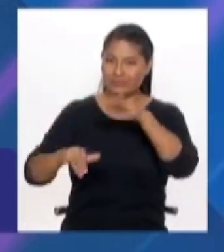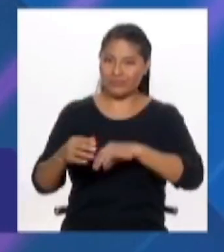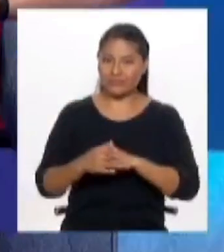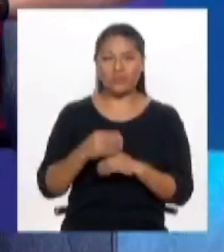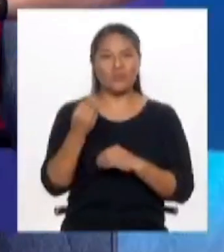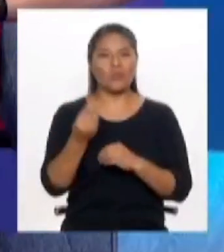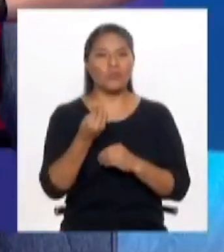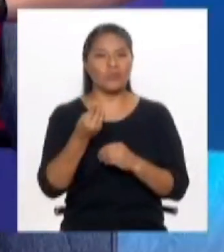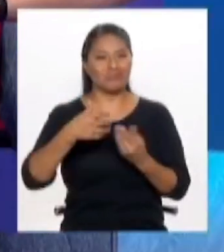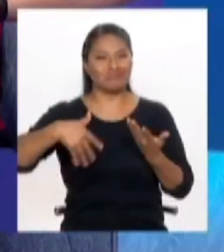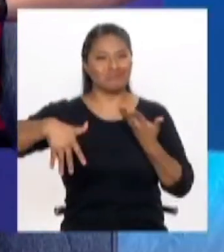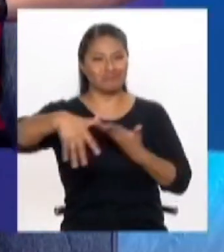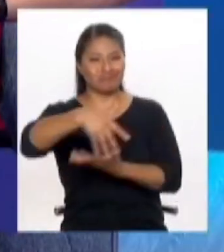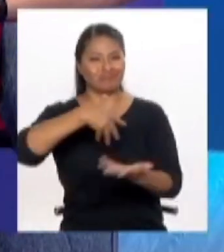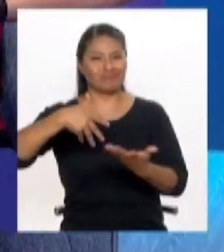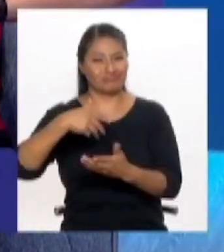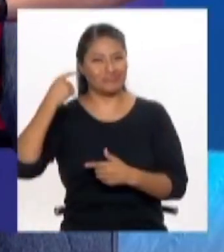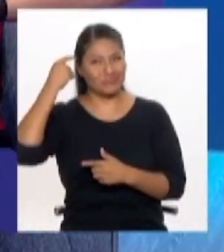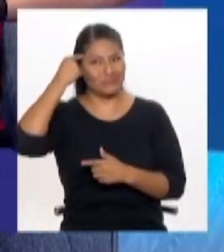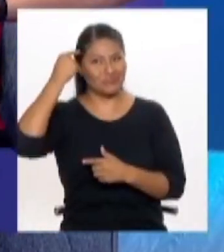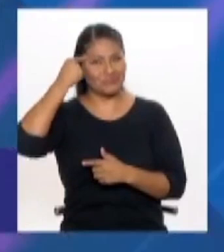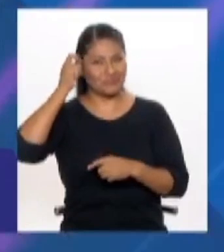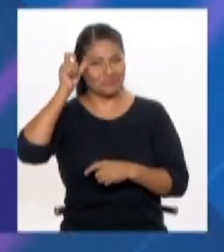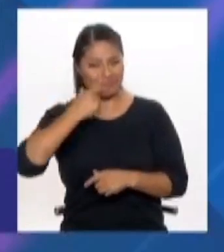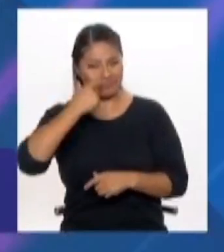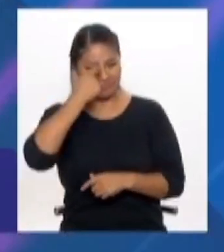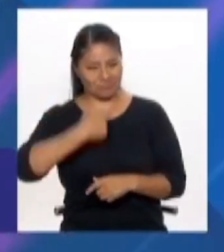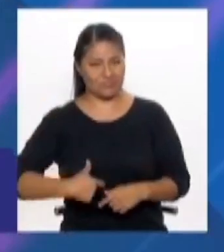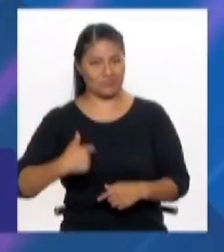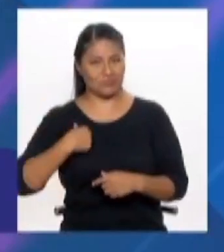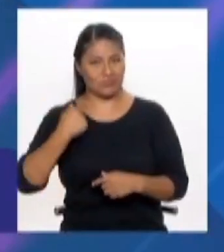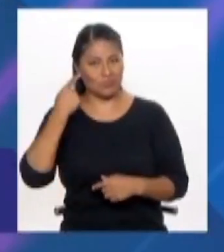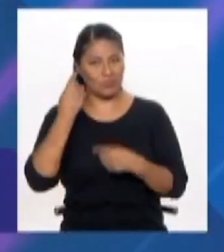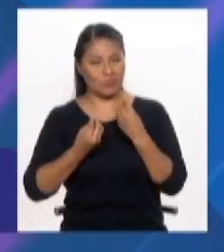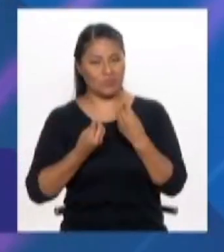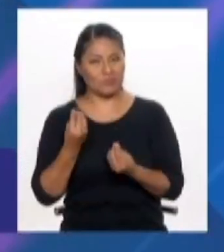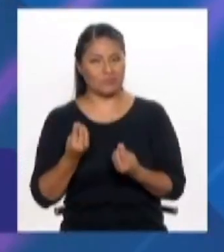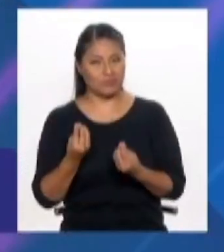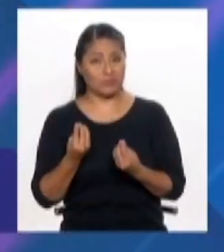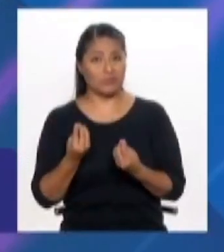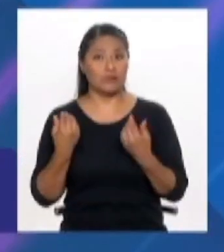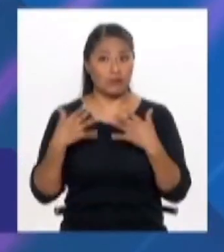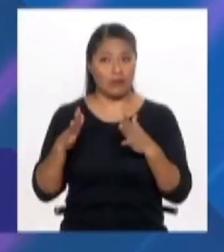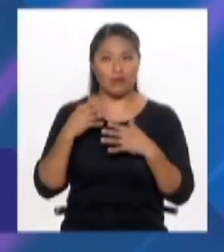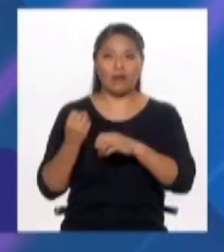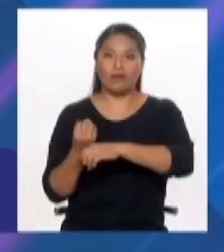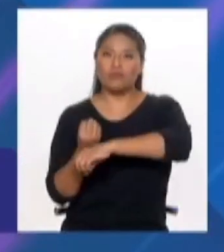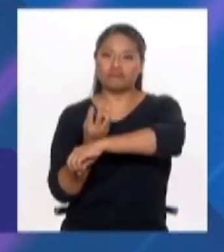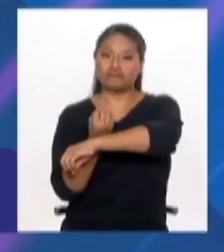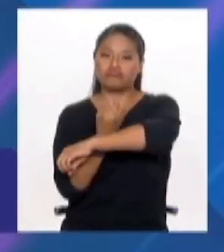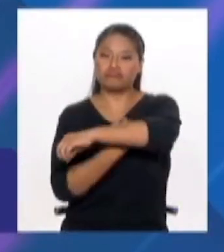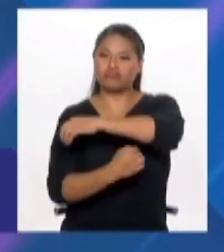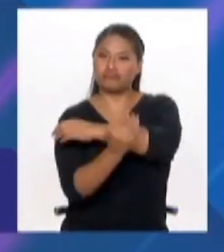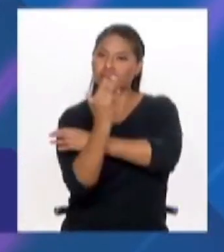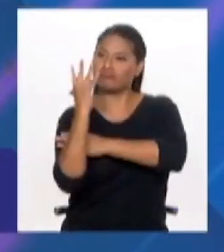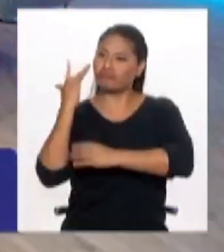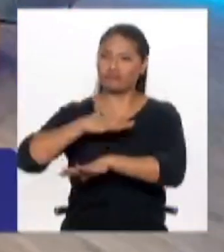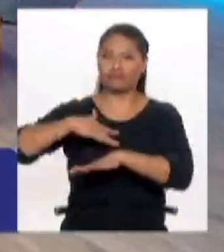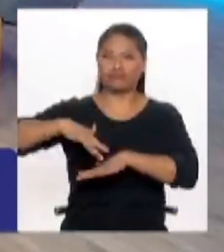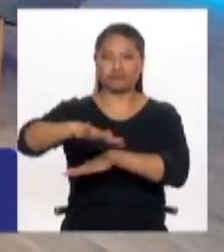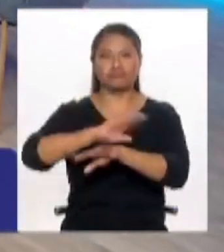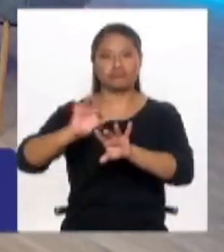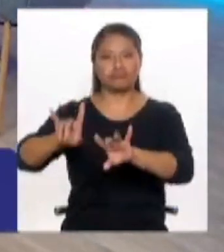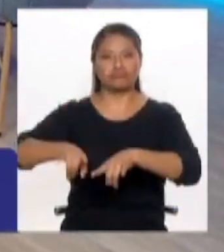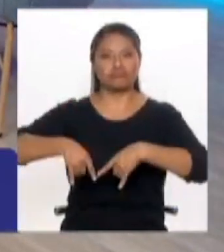¿cómo altera nuestra lógica ciudadana? Porque yo supongo que también tener áreas verdes y parques verdes también te